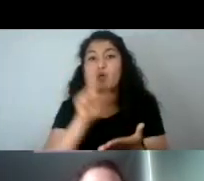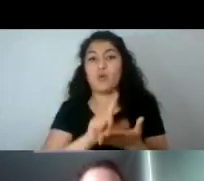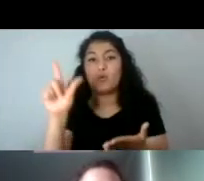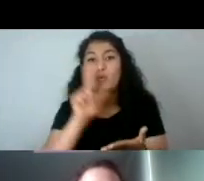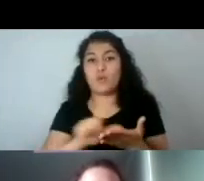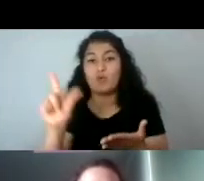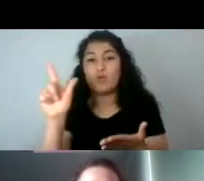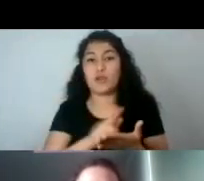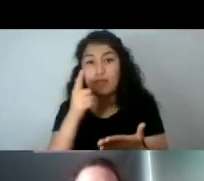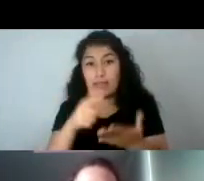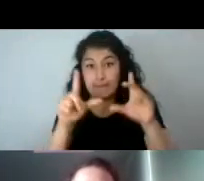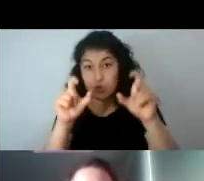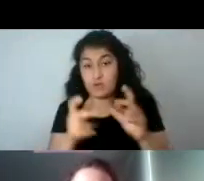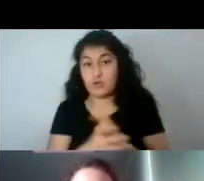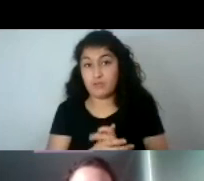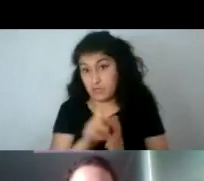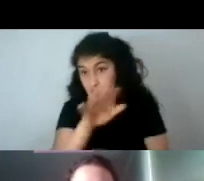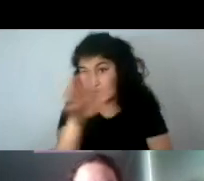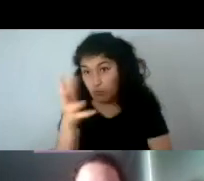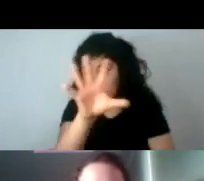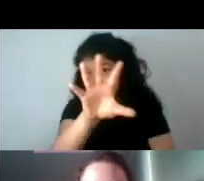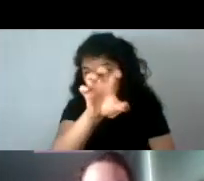Para que saquen el pantallazo.